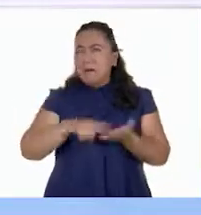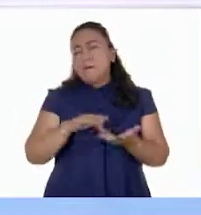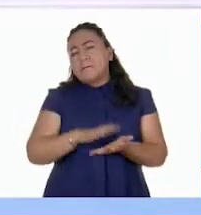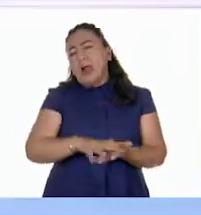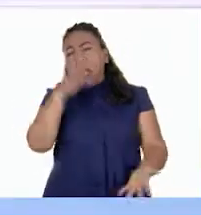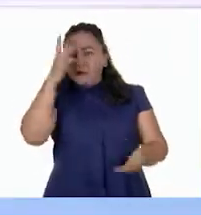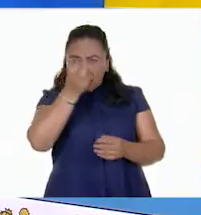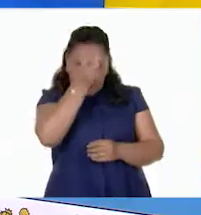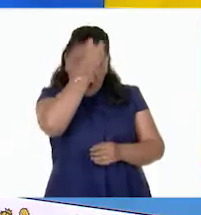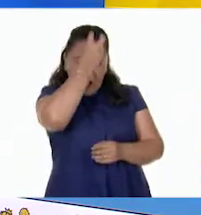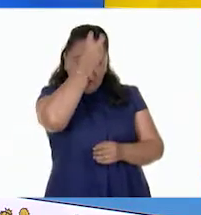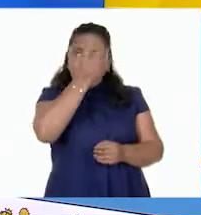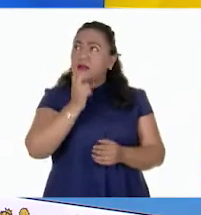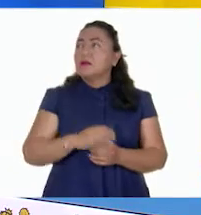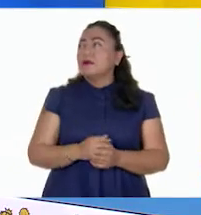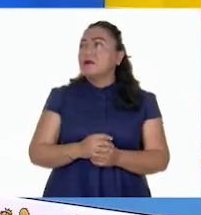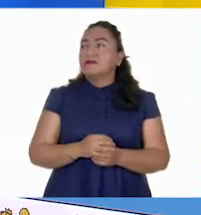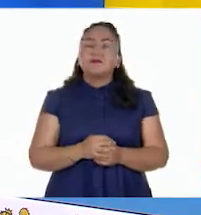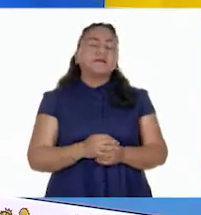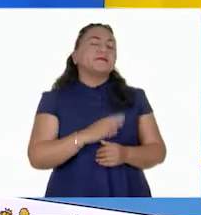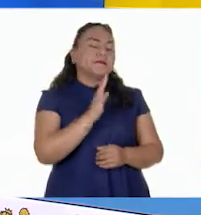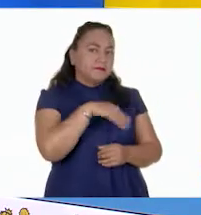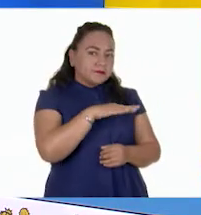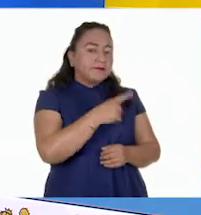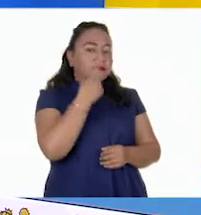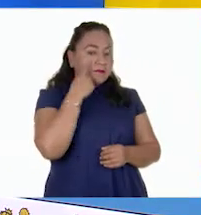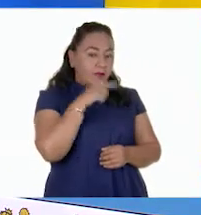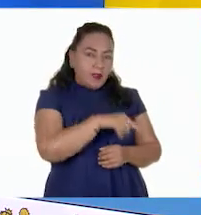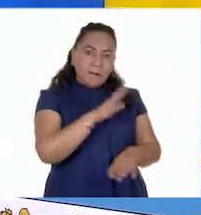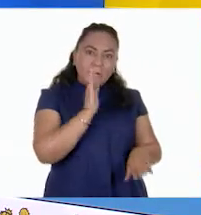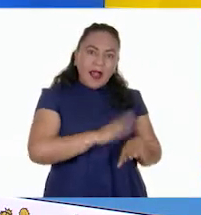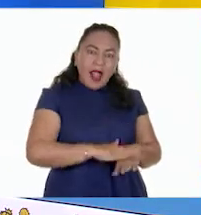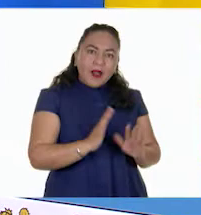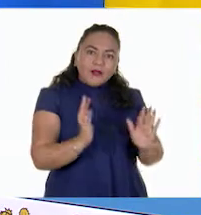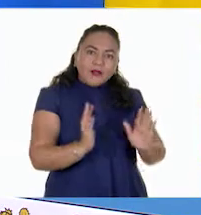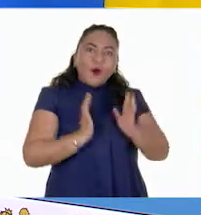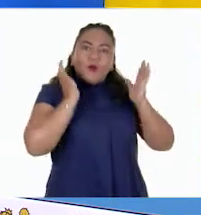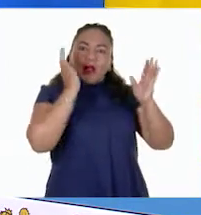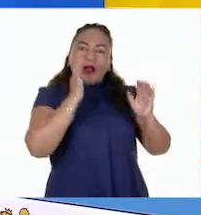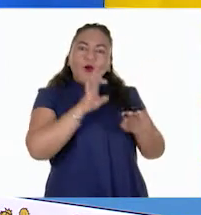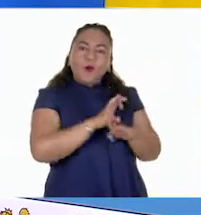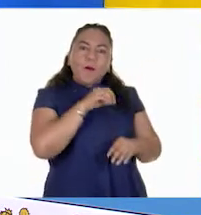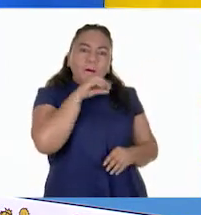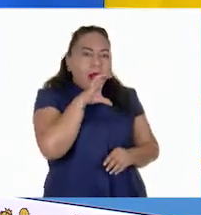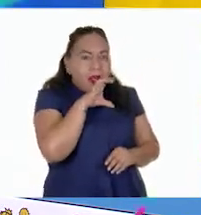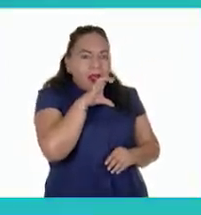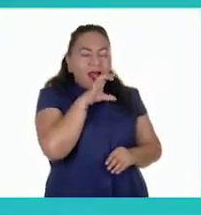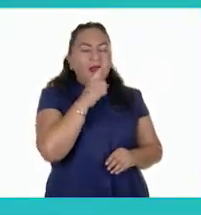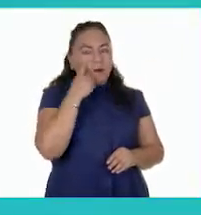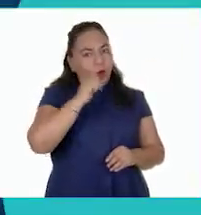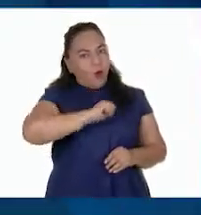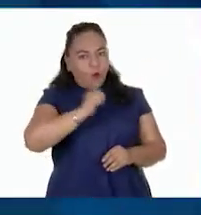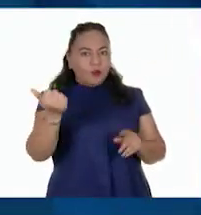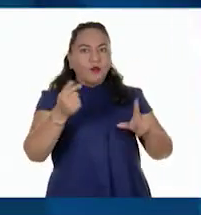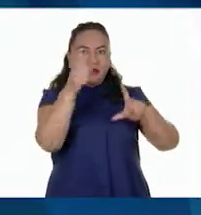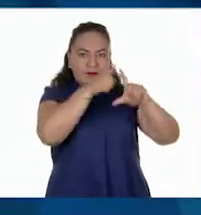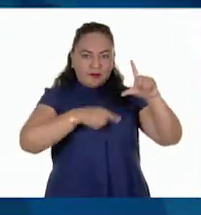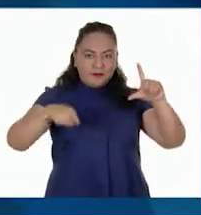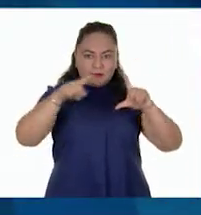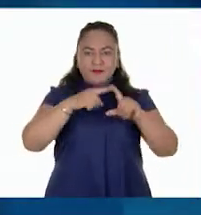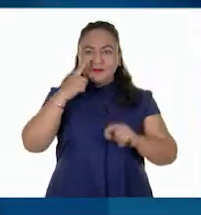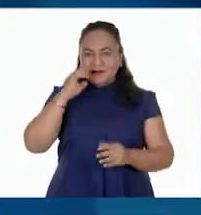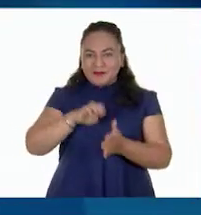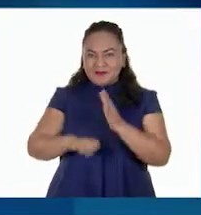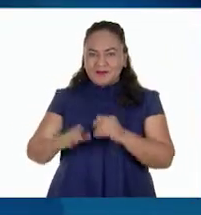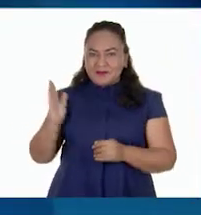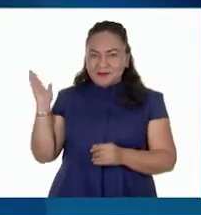cabra. Mira, para que continúes sorprendiéndote veamos la siguiente gráfica. Como bien